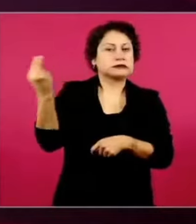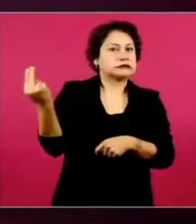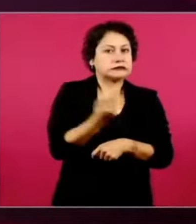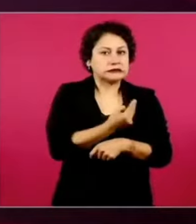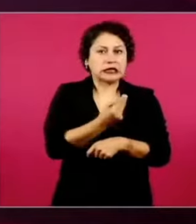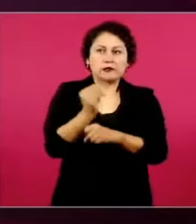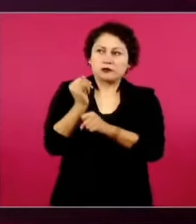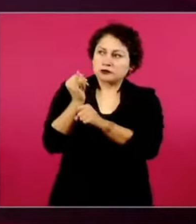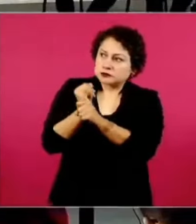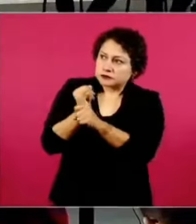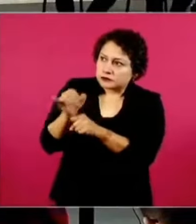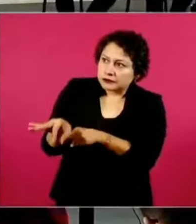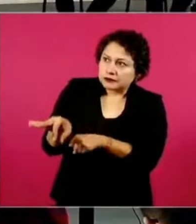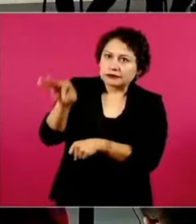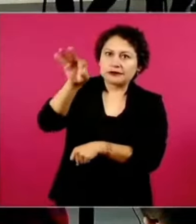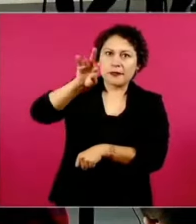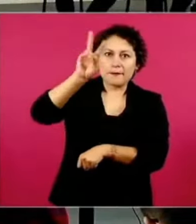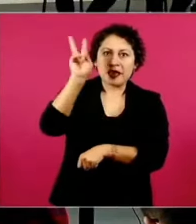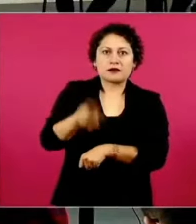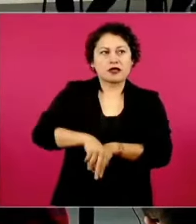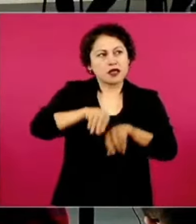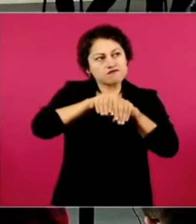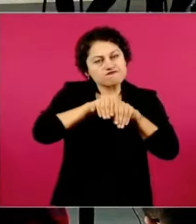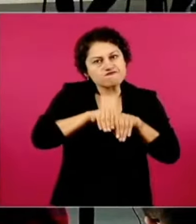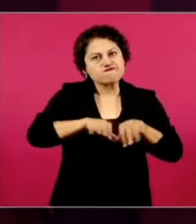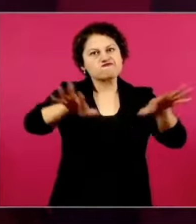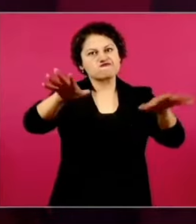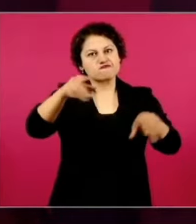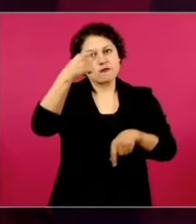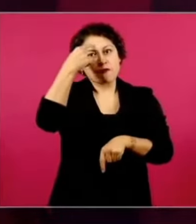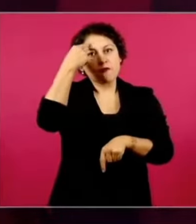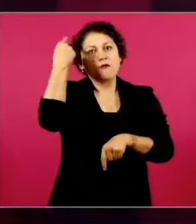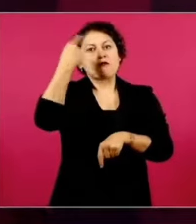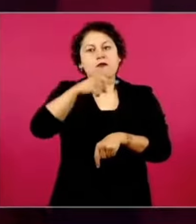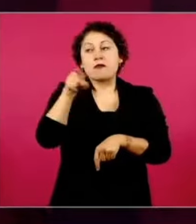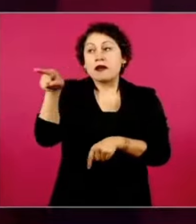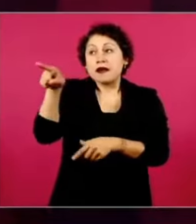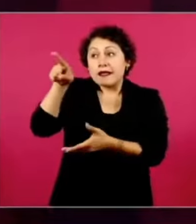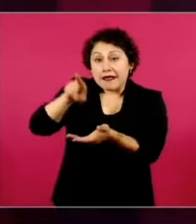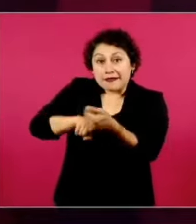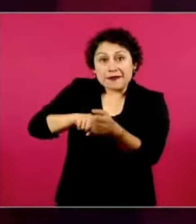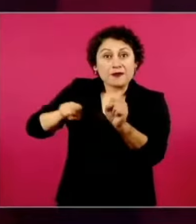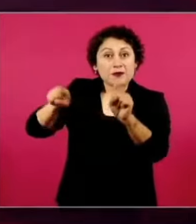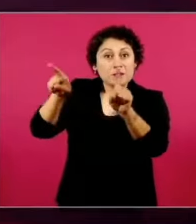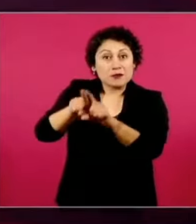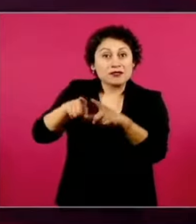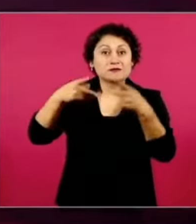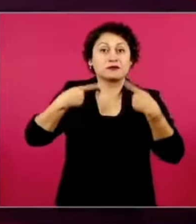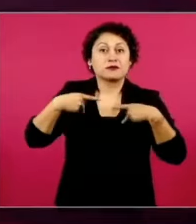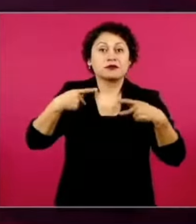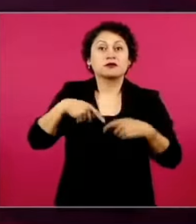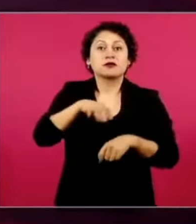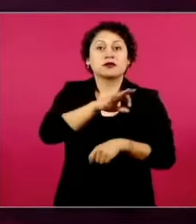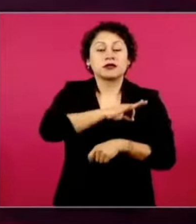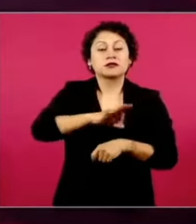lo que sucede en esos pueblos para que esos pueblos puedan autodeterminarse, que es lo único que se pide.